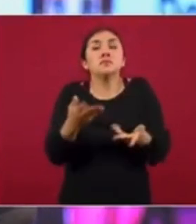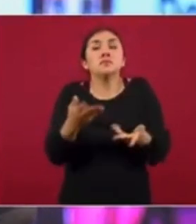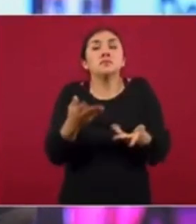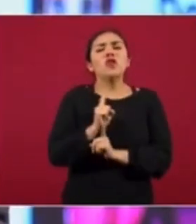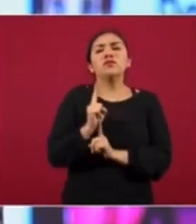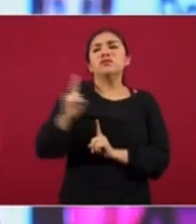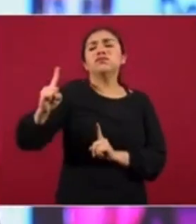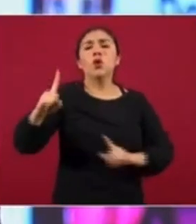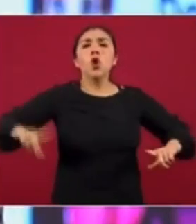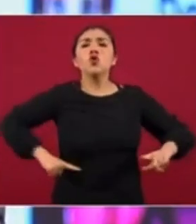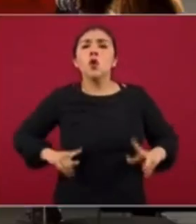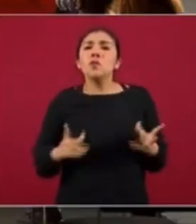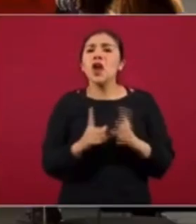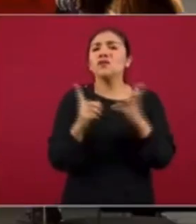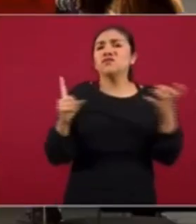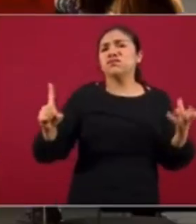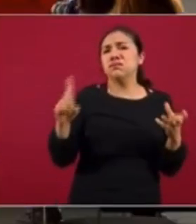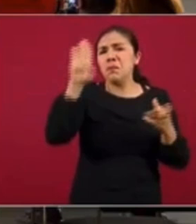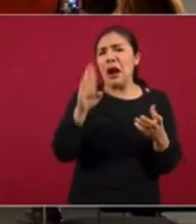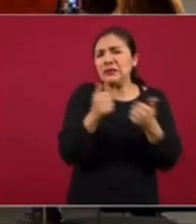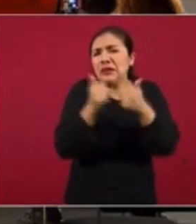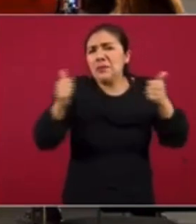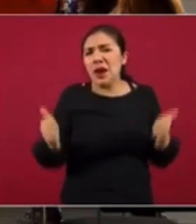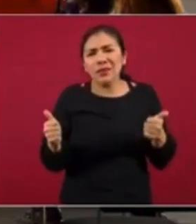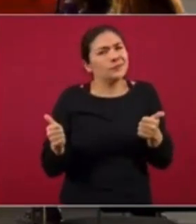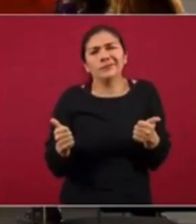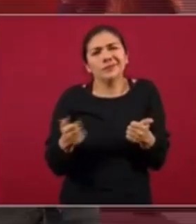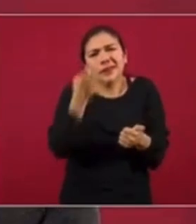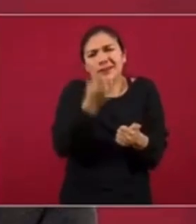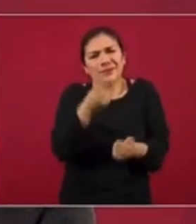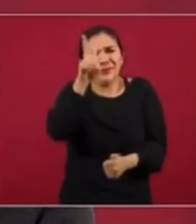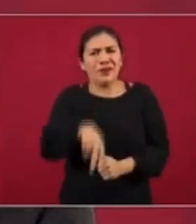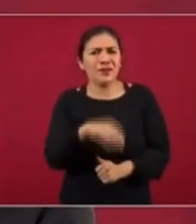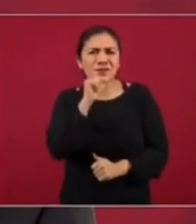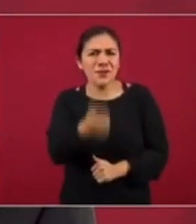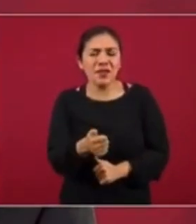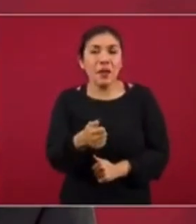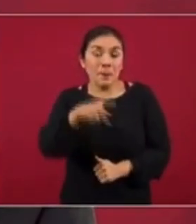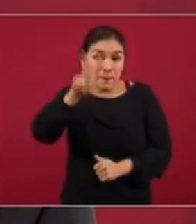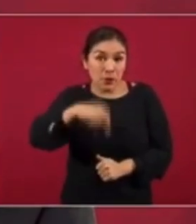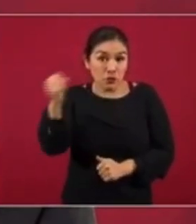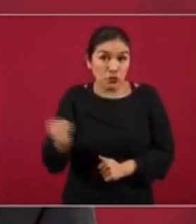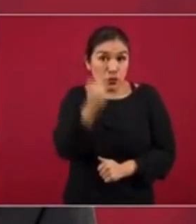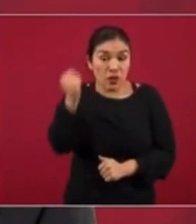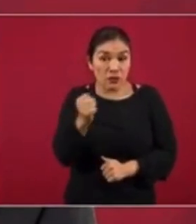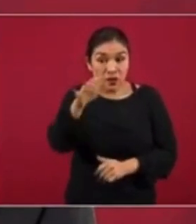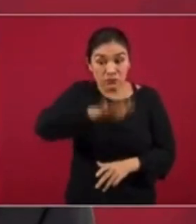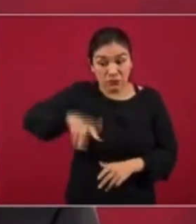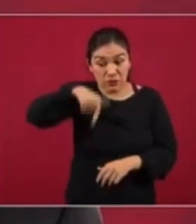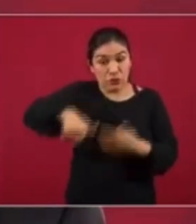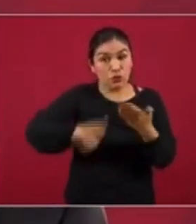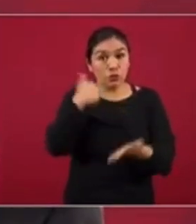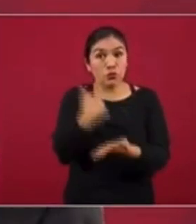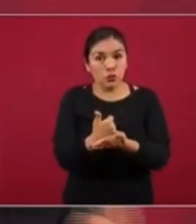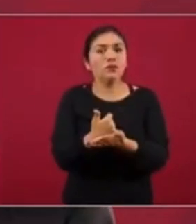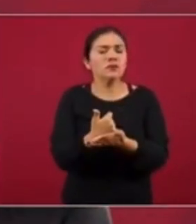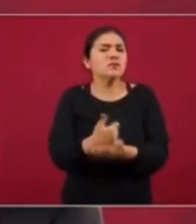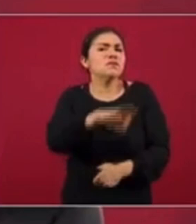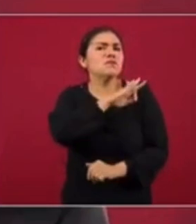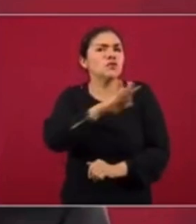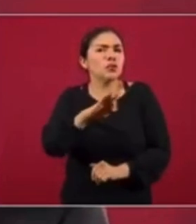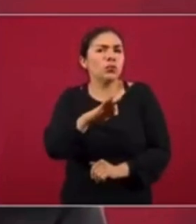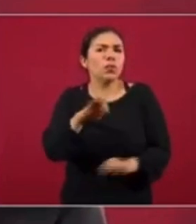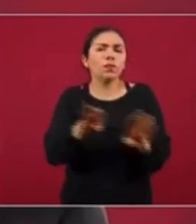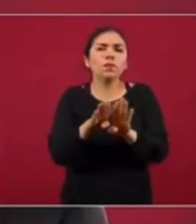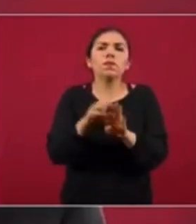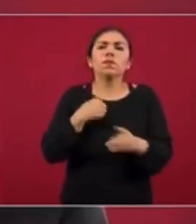y el gobierno federal va por su cuenta. No es así. Afortunadamente, en el caso de la región metropolitana, podemos, en